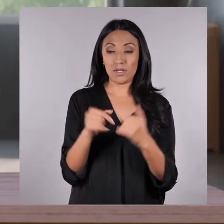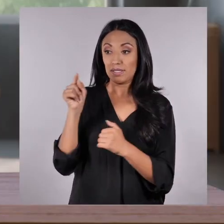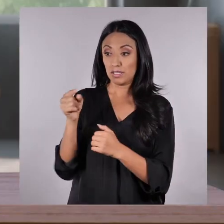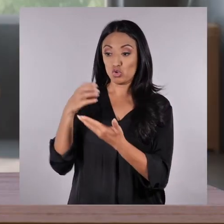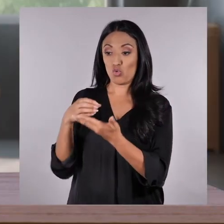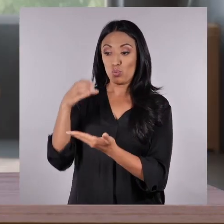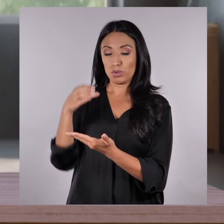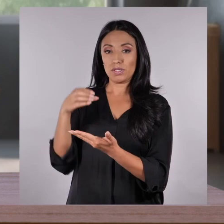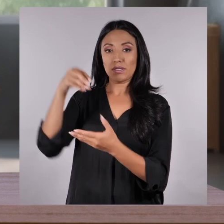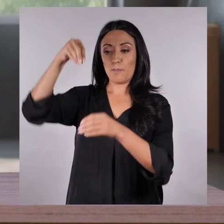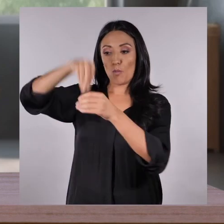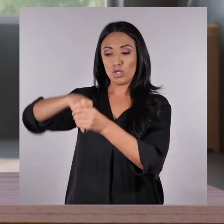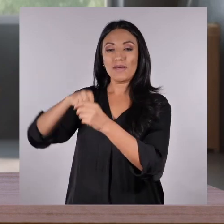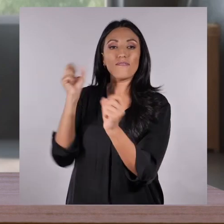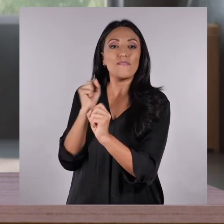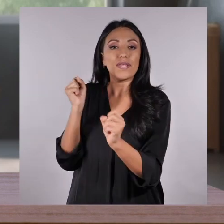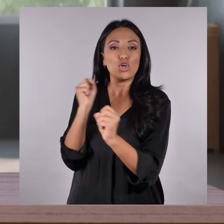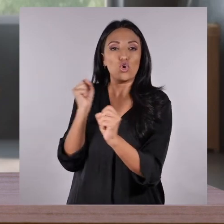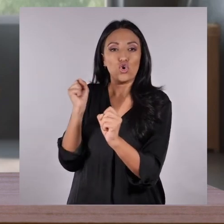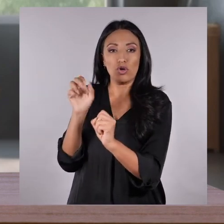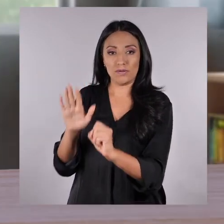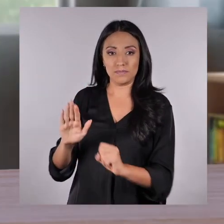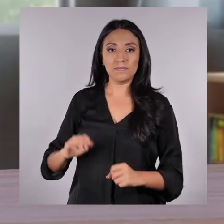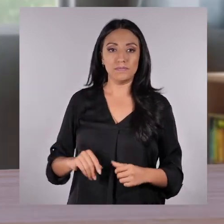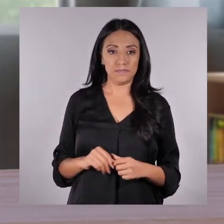Ahora coloca la botella en el agua fría.